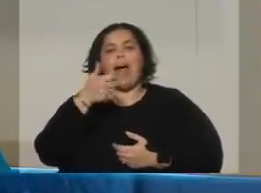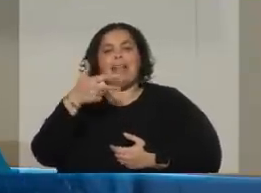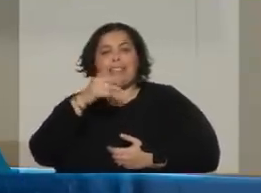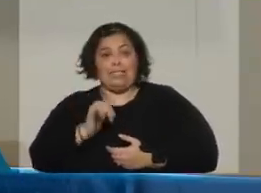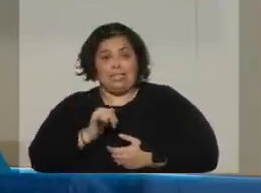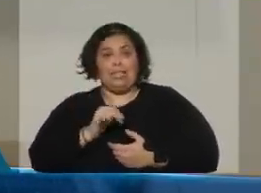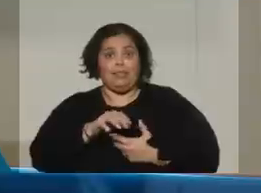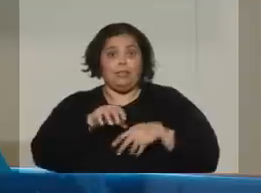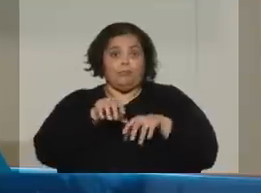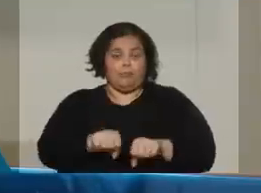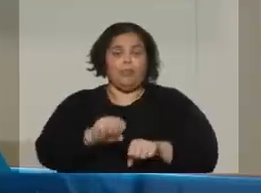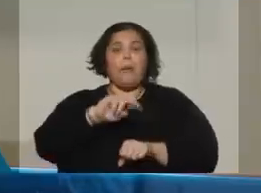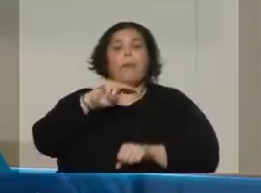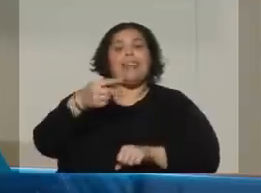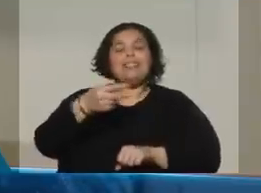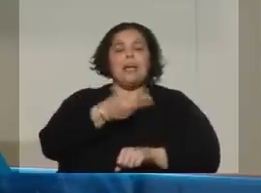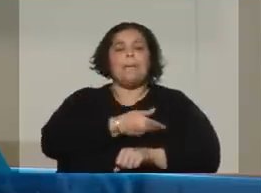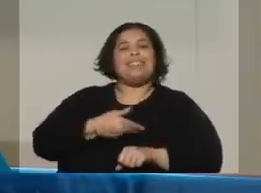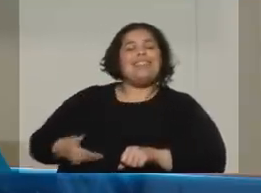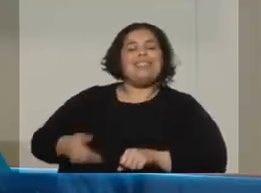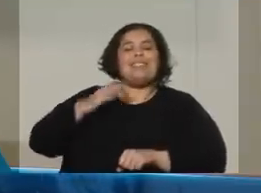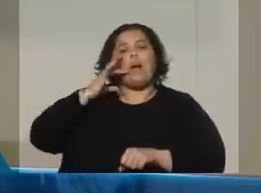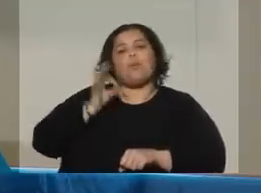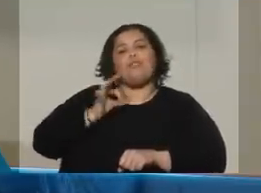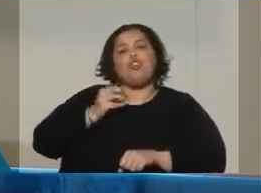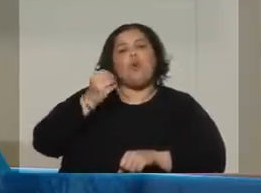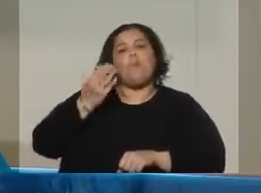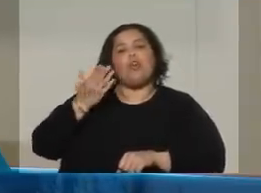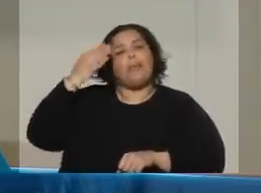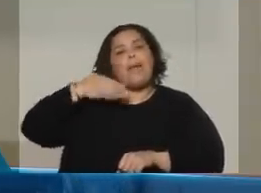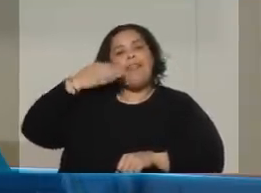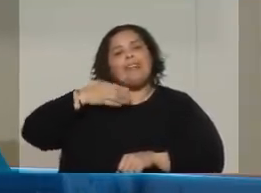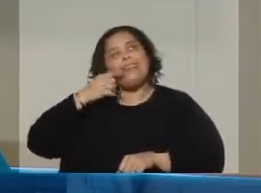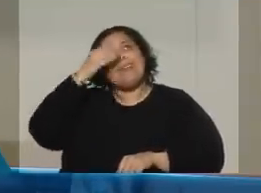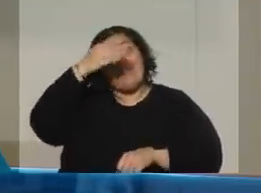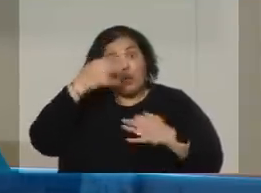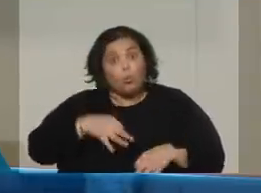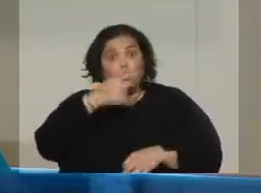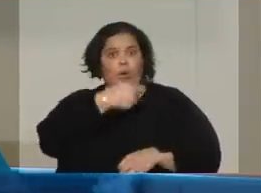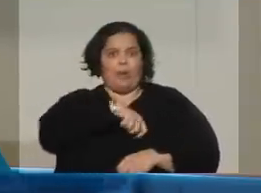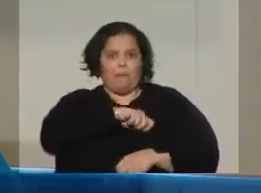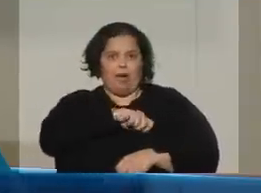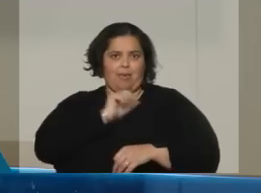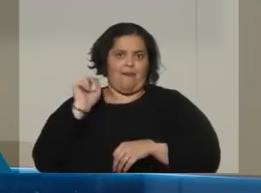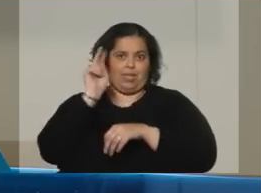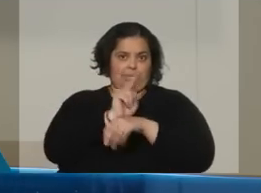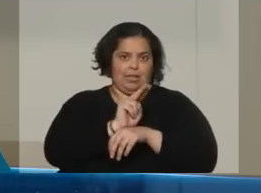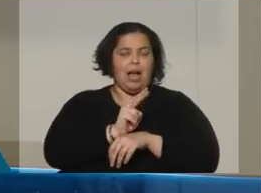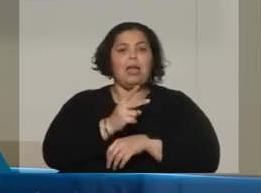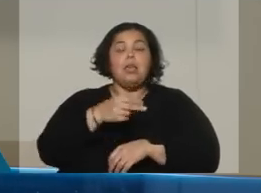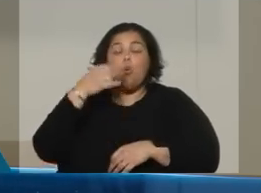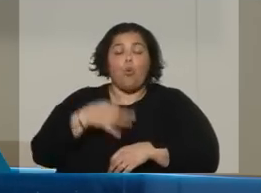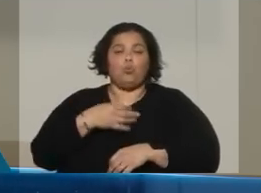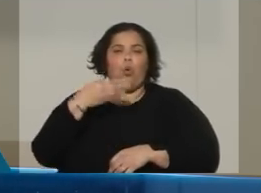vicepresidencia de manera interina, porque Beatriz Argimon estaba justamente en España. Y fue durísima,